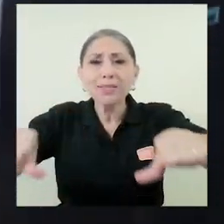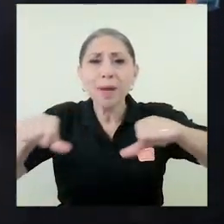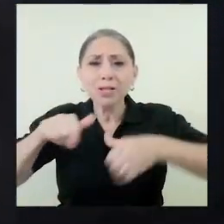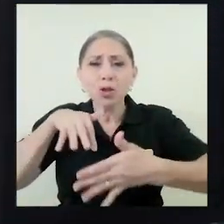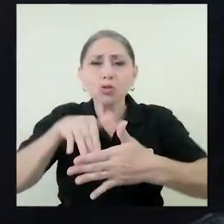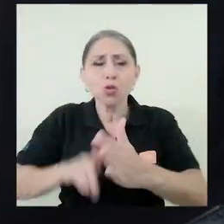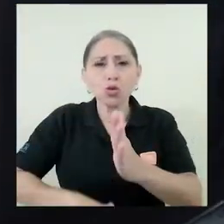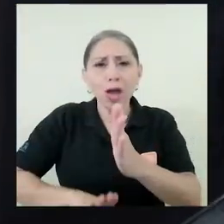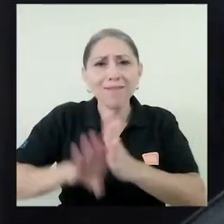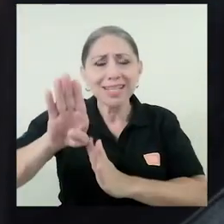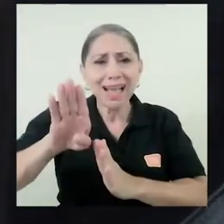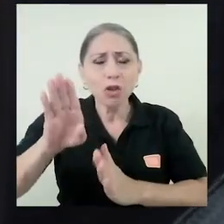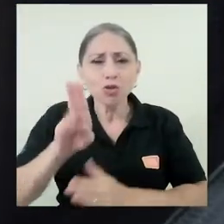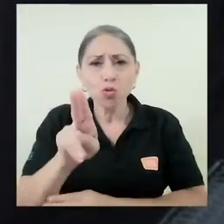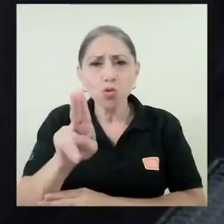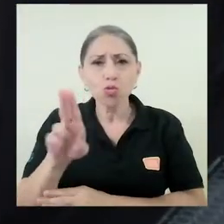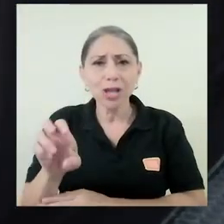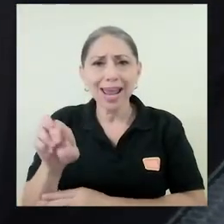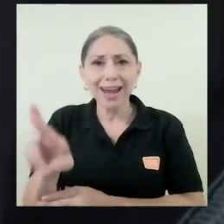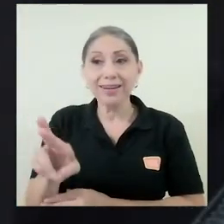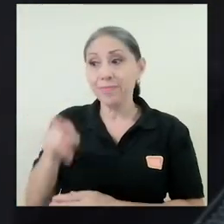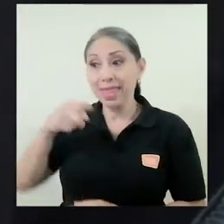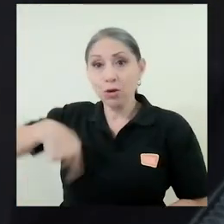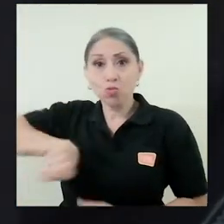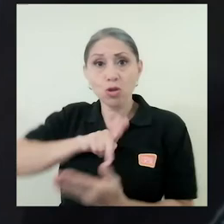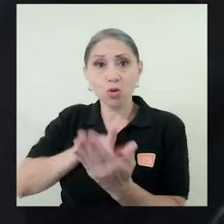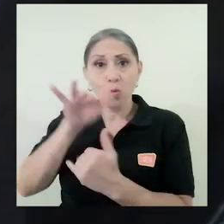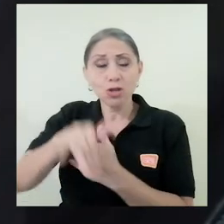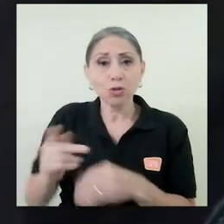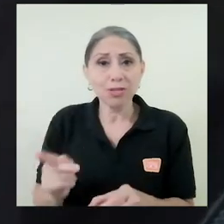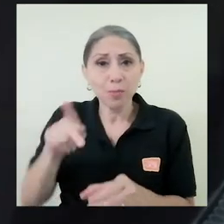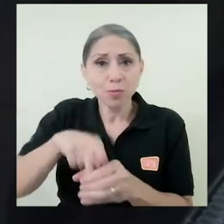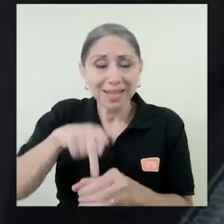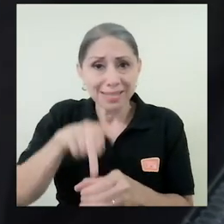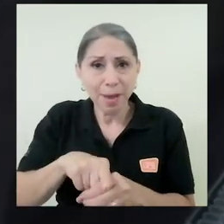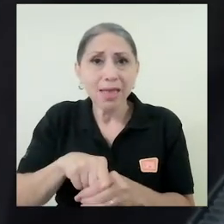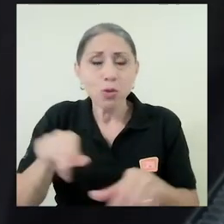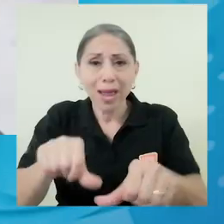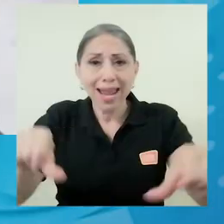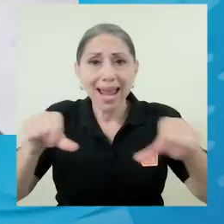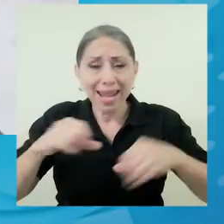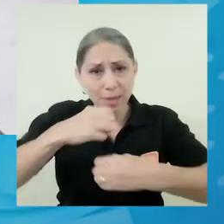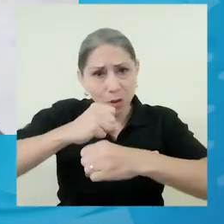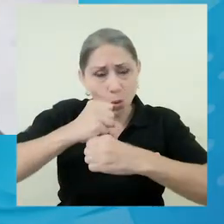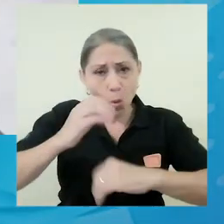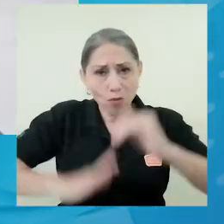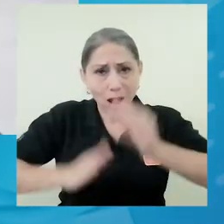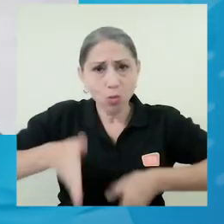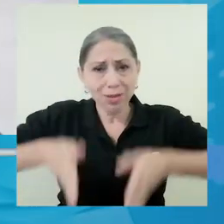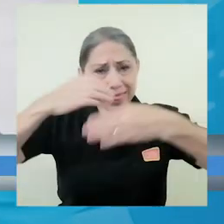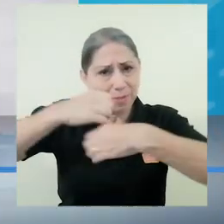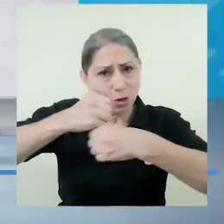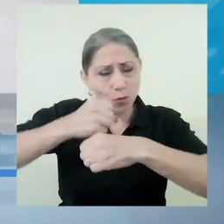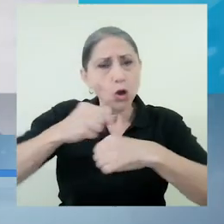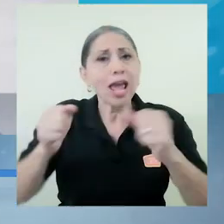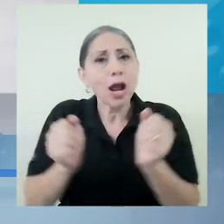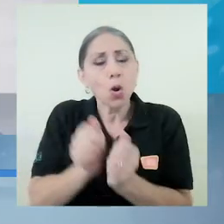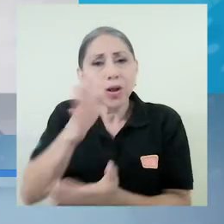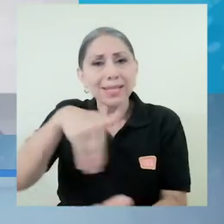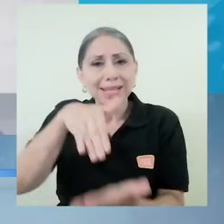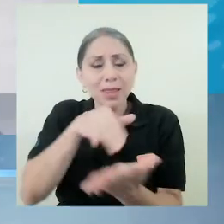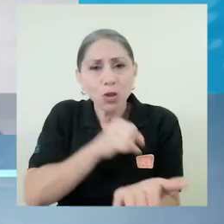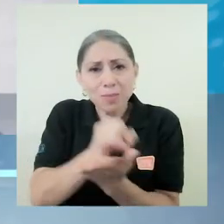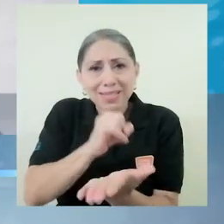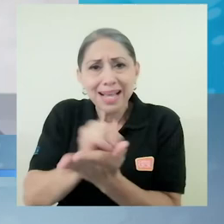avanzados de la UCR. En este caso, en el proyecto nuestro, estamos participando en el área de microbiología, la Facultad de Microbiología, con